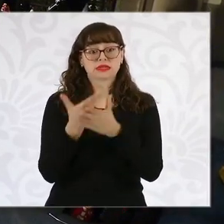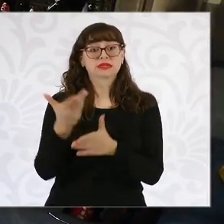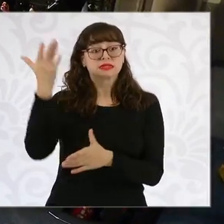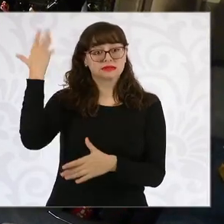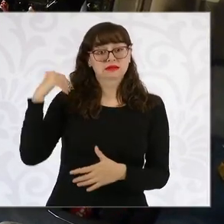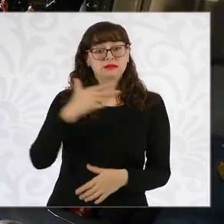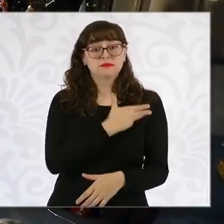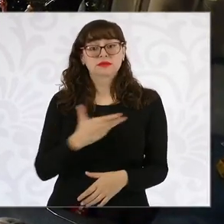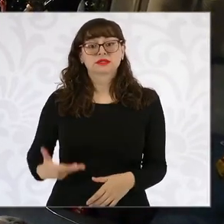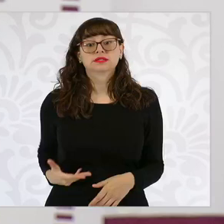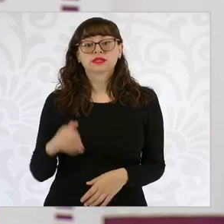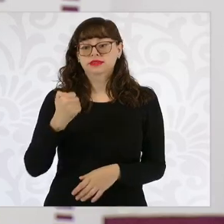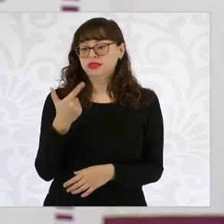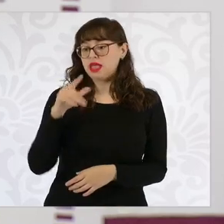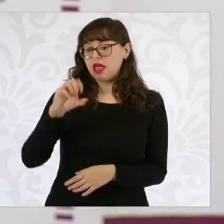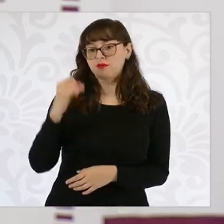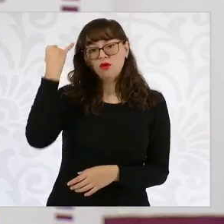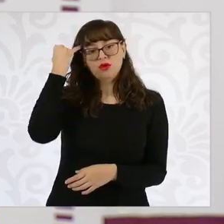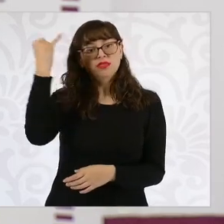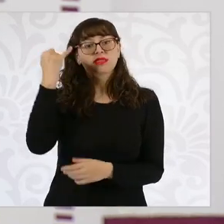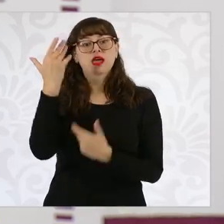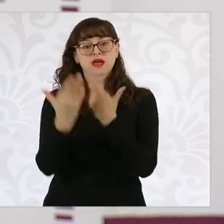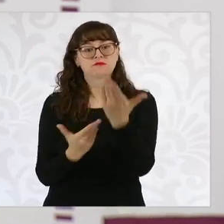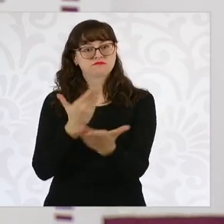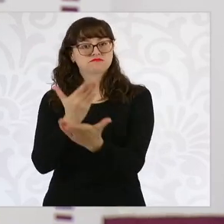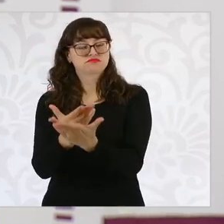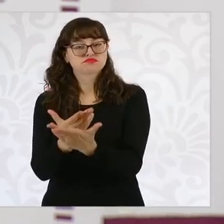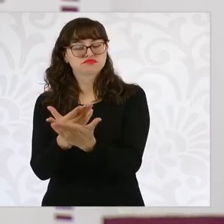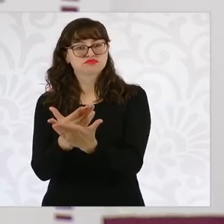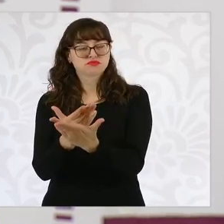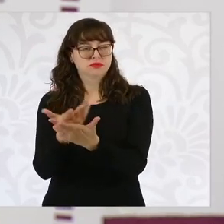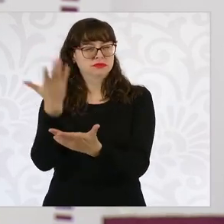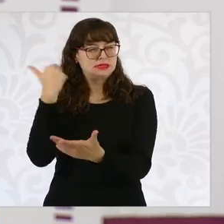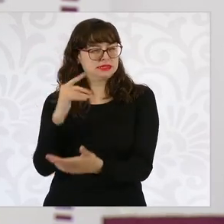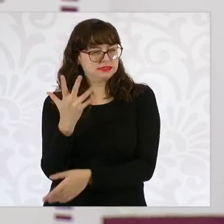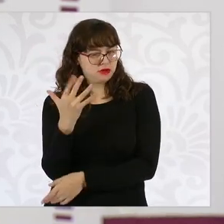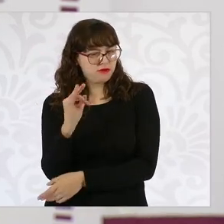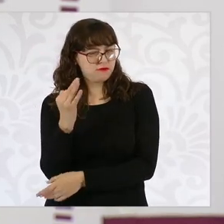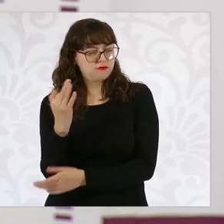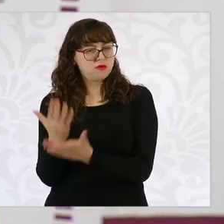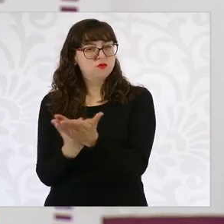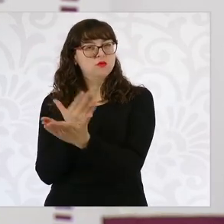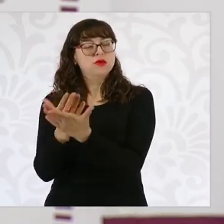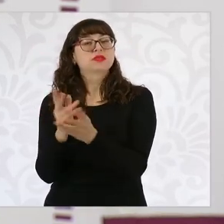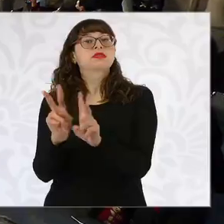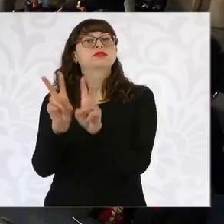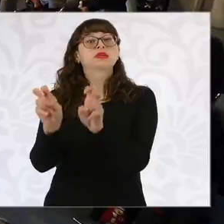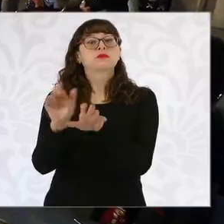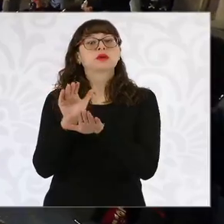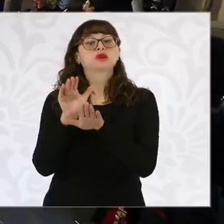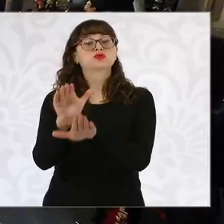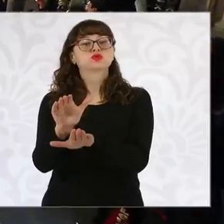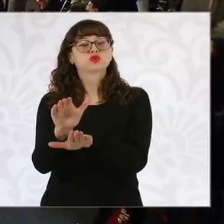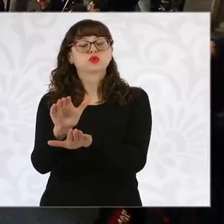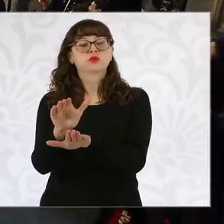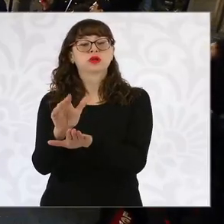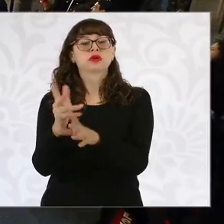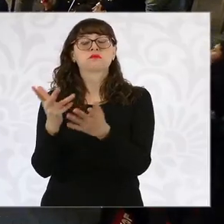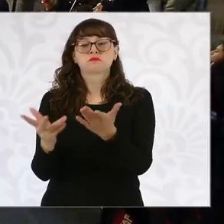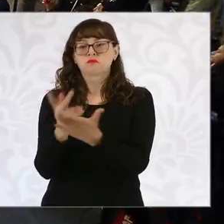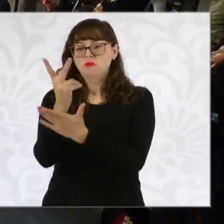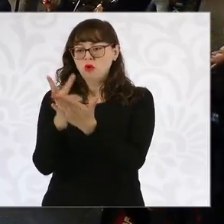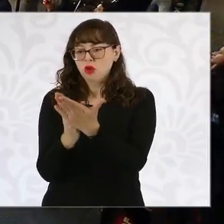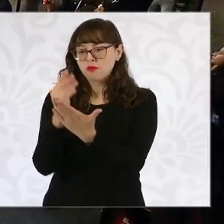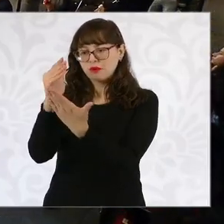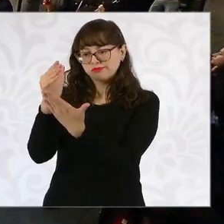el presidente Andrés Manuel López Obrador, el 5 de febrero, para hacer los programas de bienestar